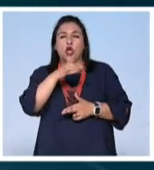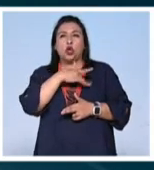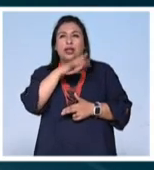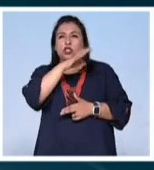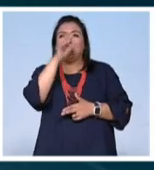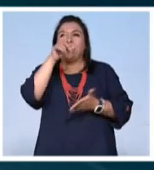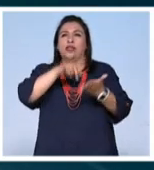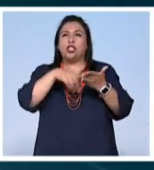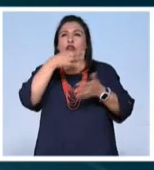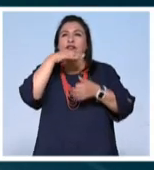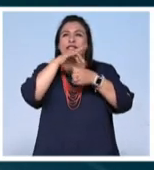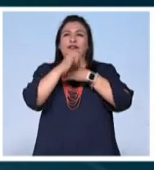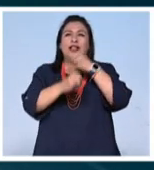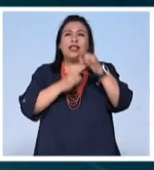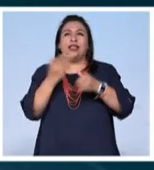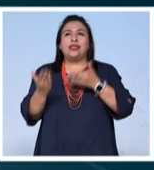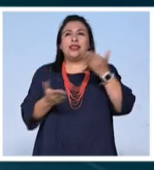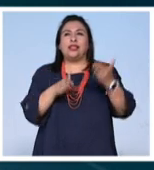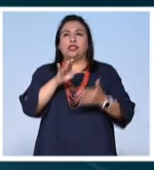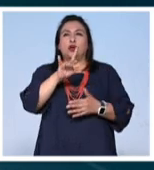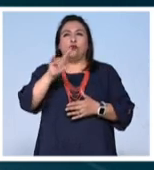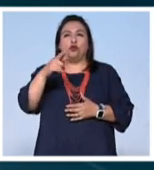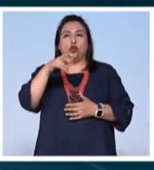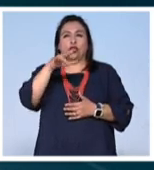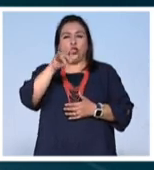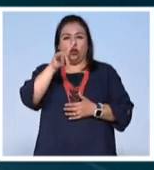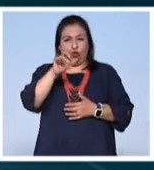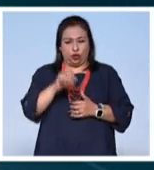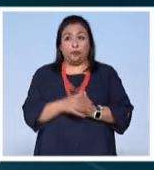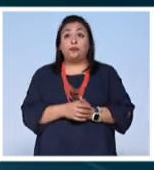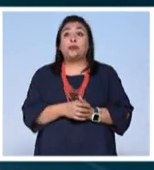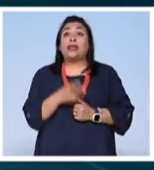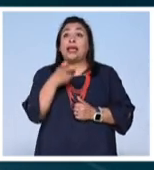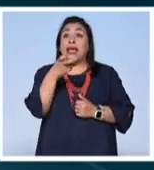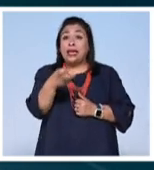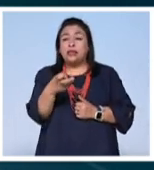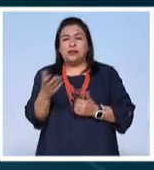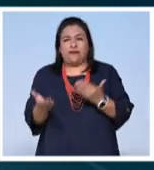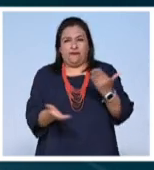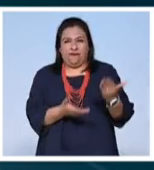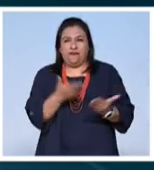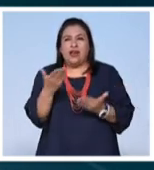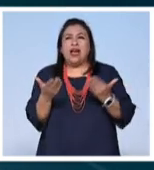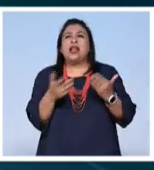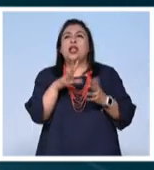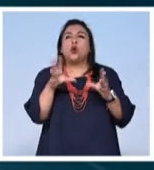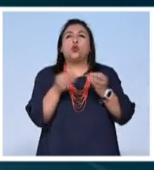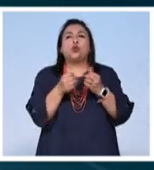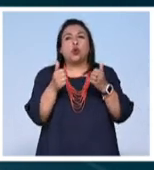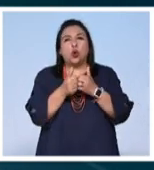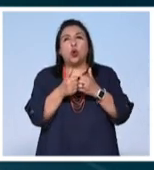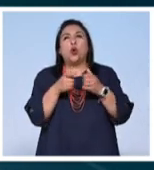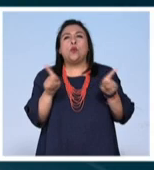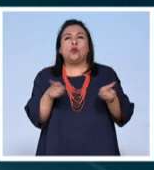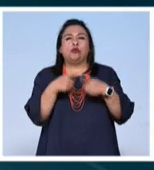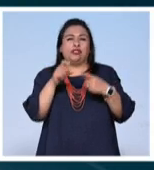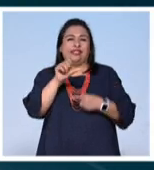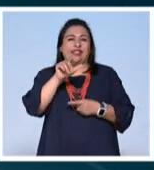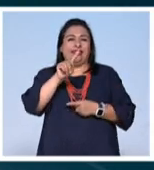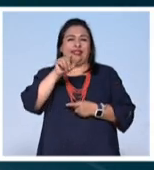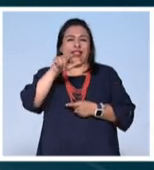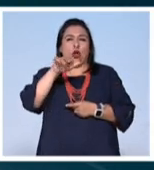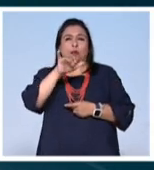durante el Festival Internacional de Danza Buto de Kioto. Esta es una pieza dancística realizada en colaboración con el músico Santiago